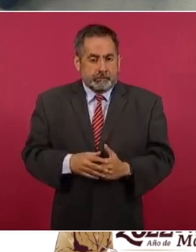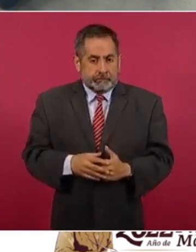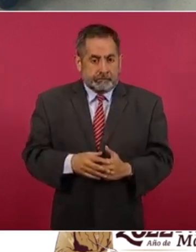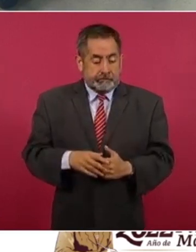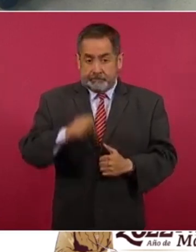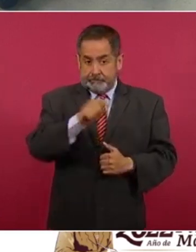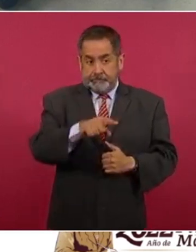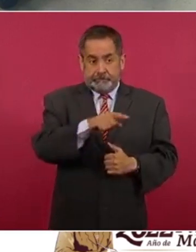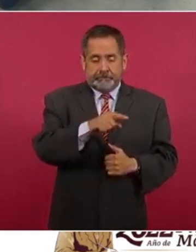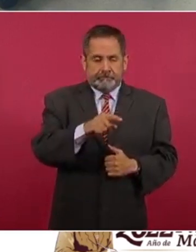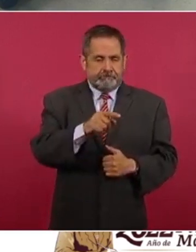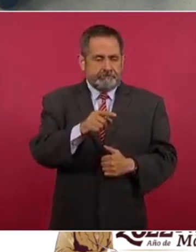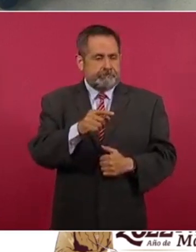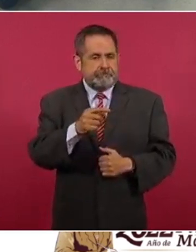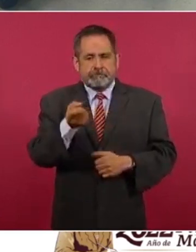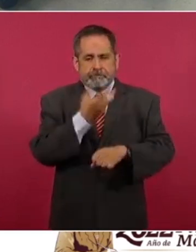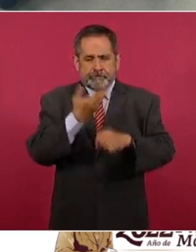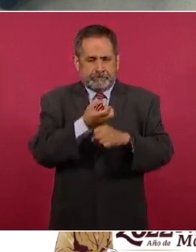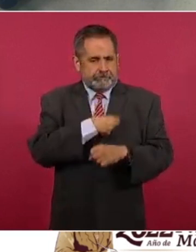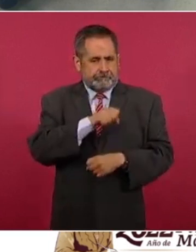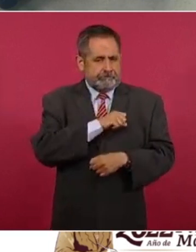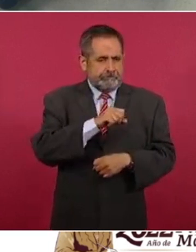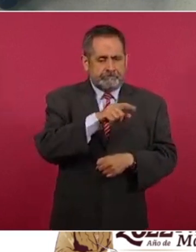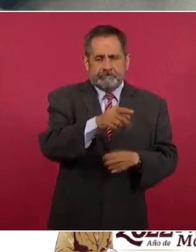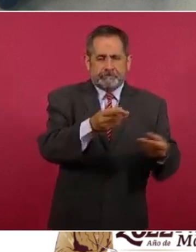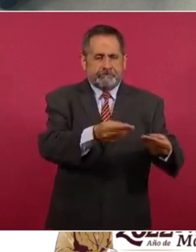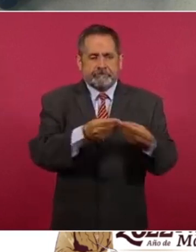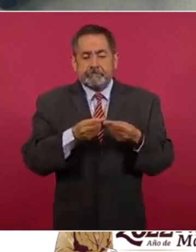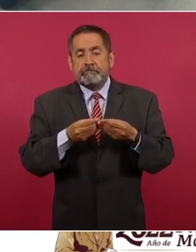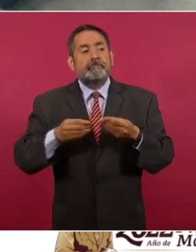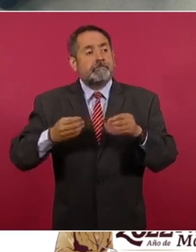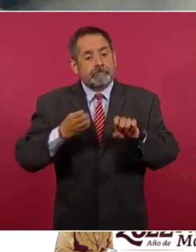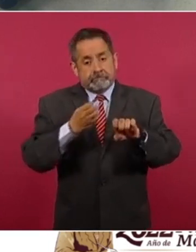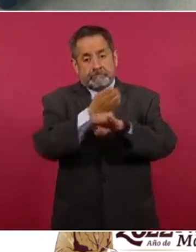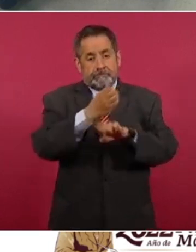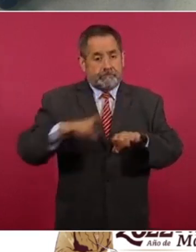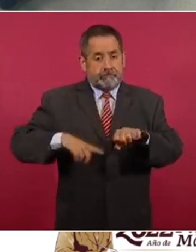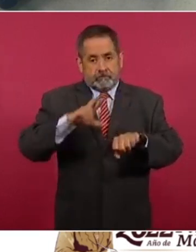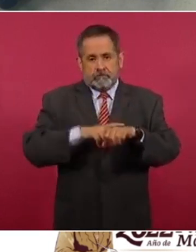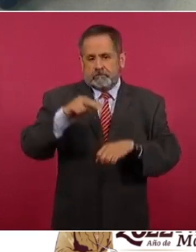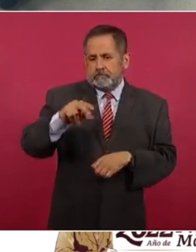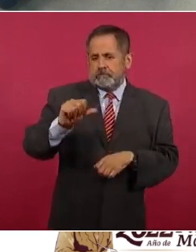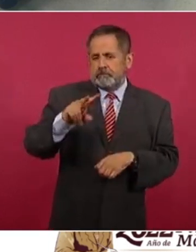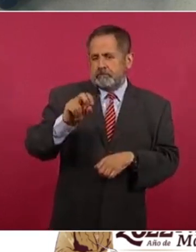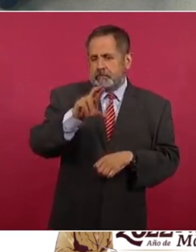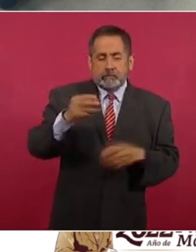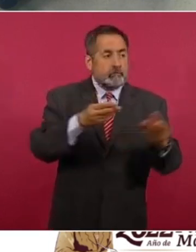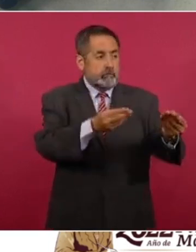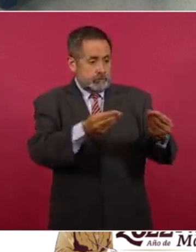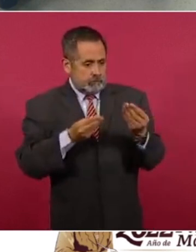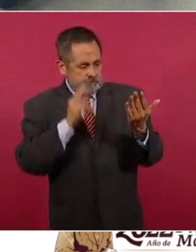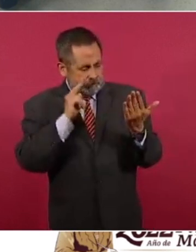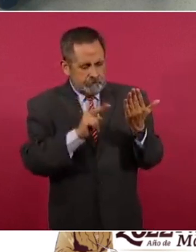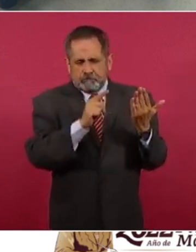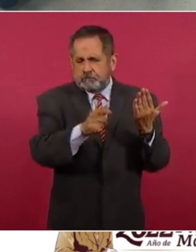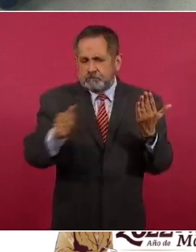propia Secretaría de Salud, y agradecemos la disposición que ha habido de parte del gobierno del estado, del gobernador Navarro, detecciones, para